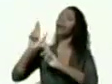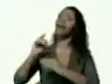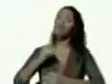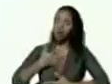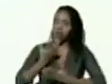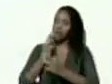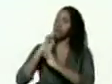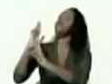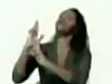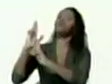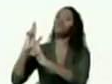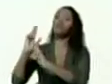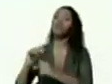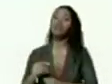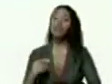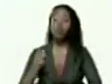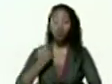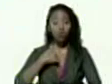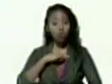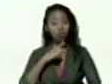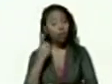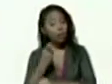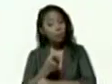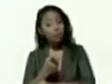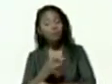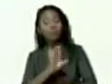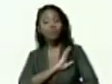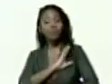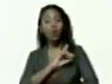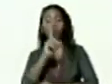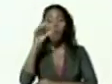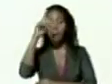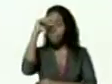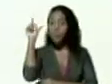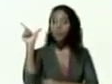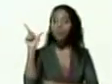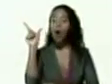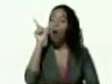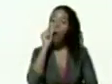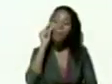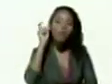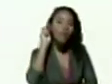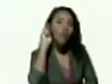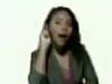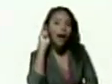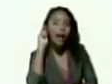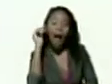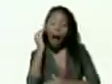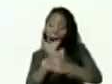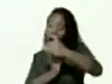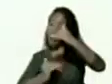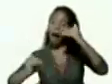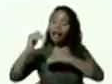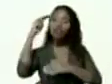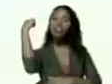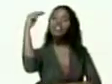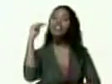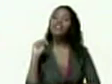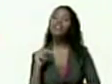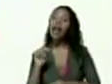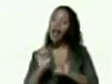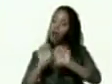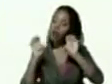tenemos que tener un partido de hombres y mujeres de alto nivel educativo